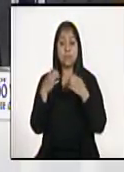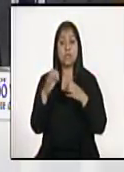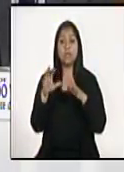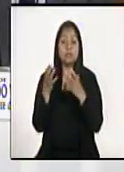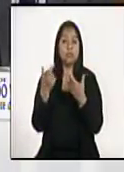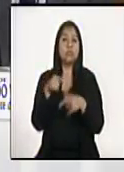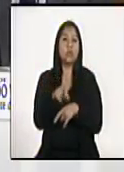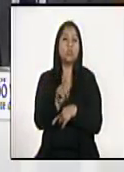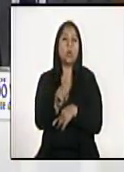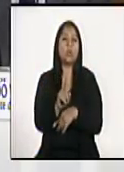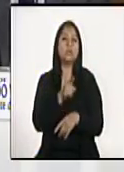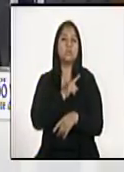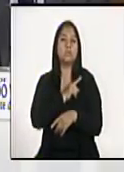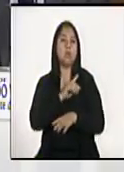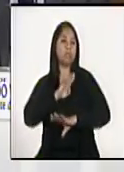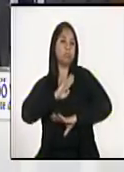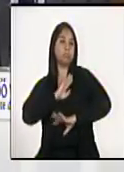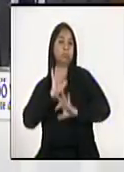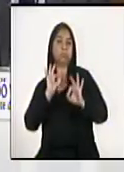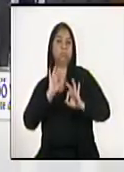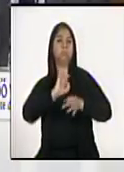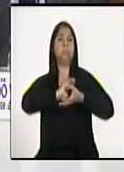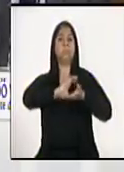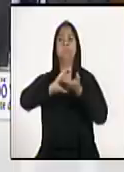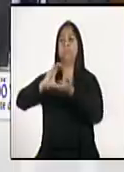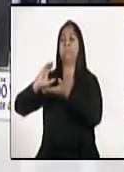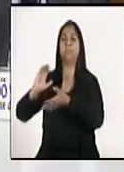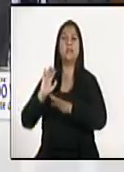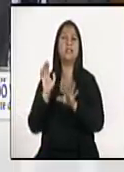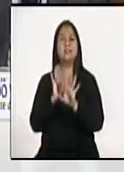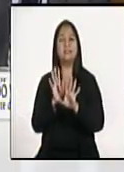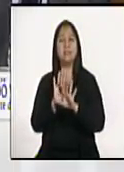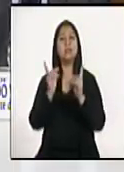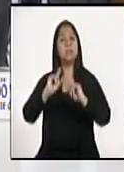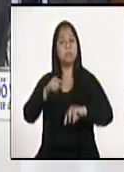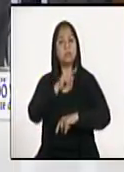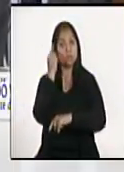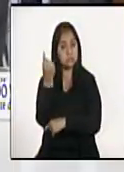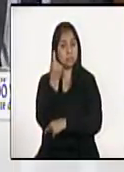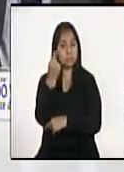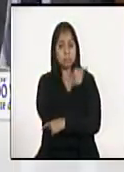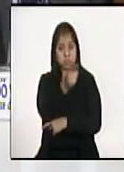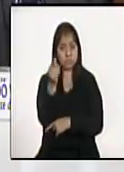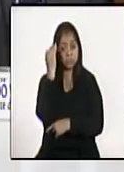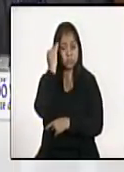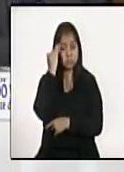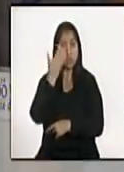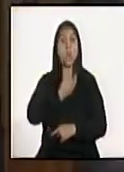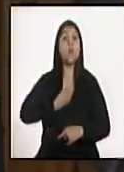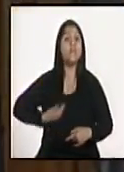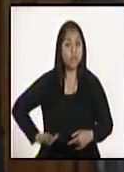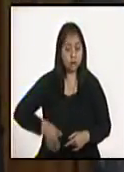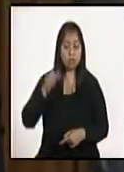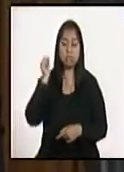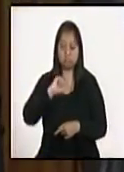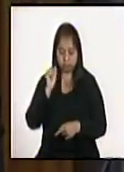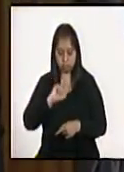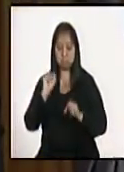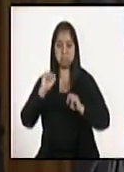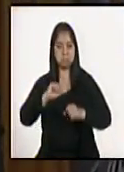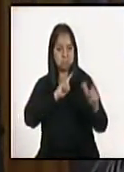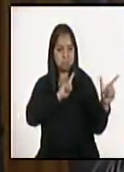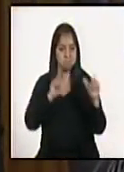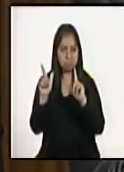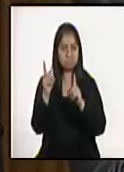dirijamos el cien por ciento de los recursos para acá, pero es importante que la población guatemalteca sabe que el gobierno está debidamente preparado y con los